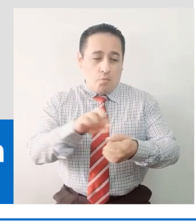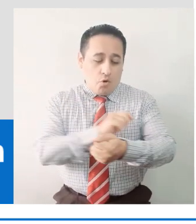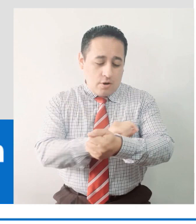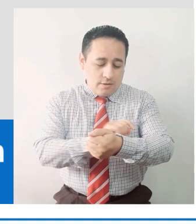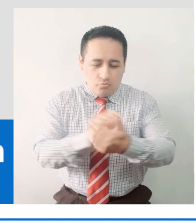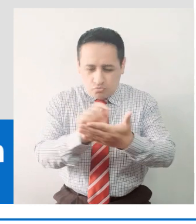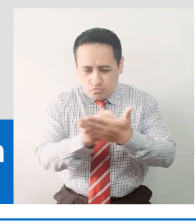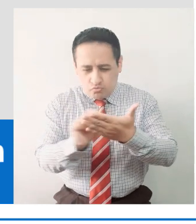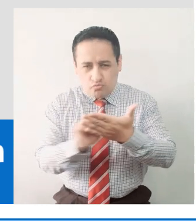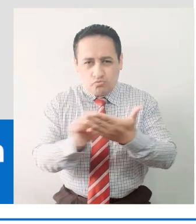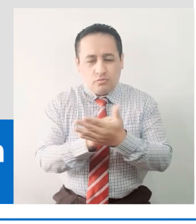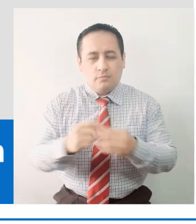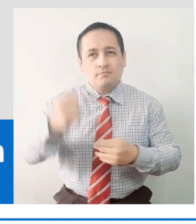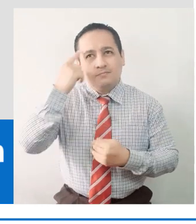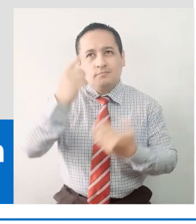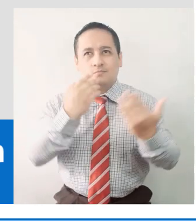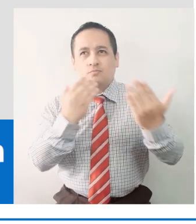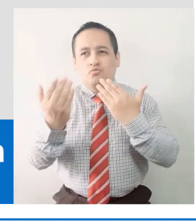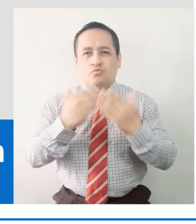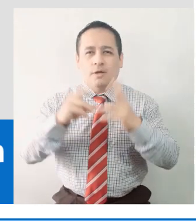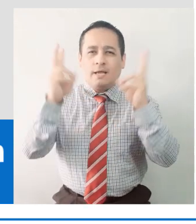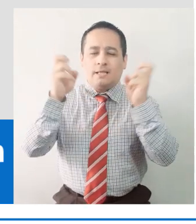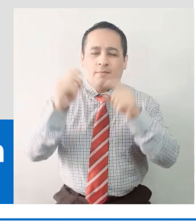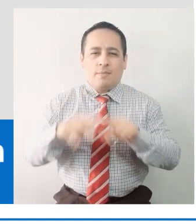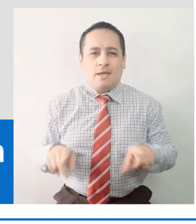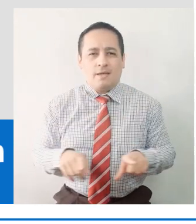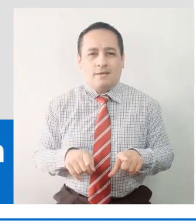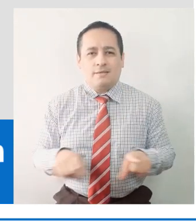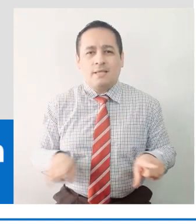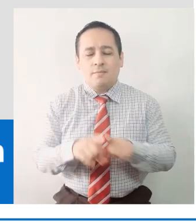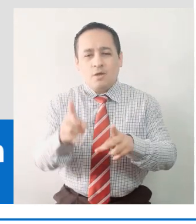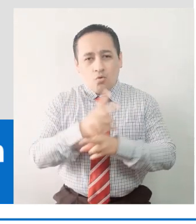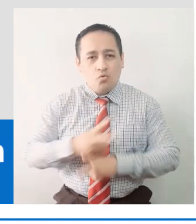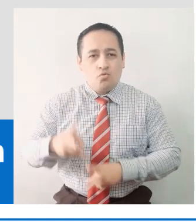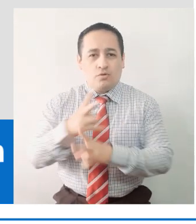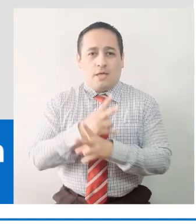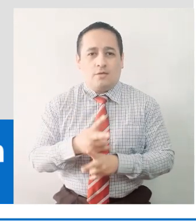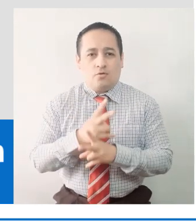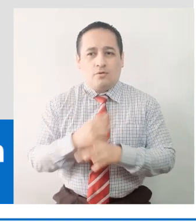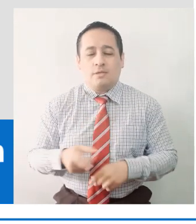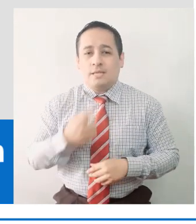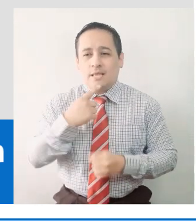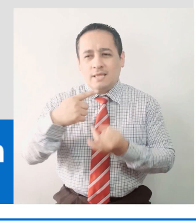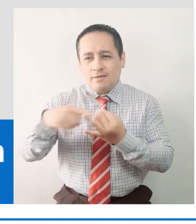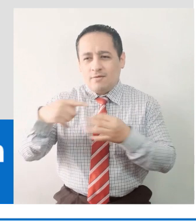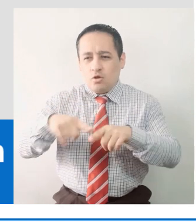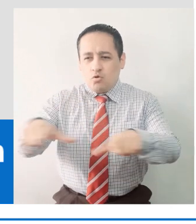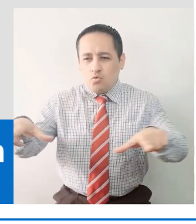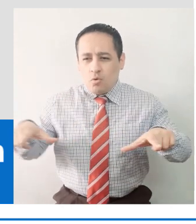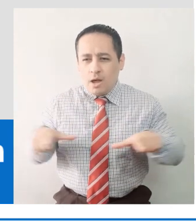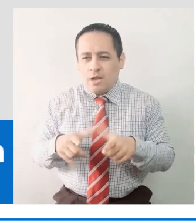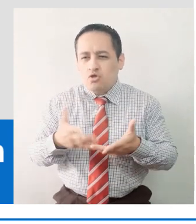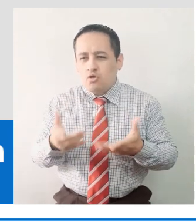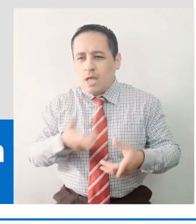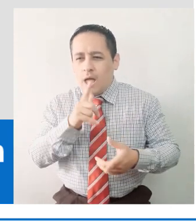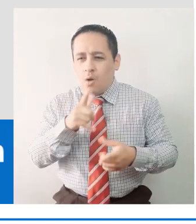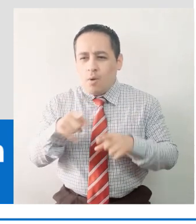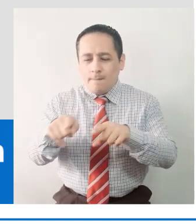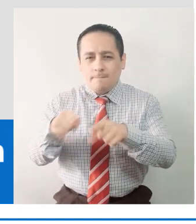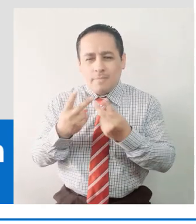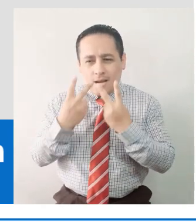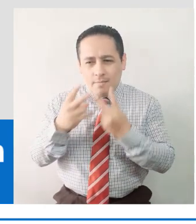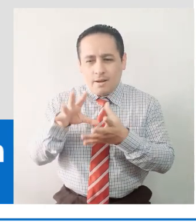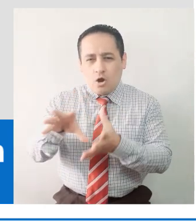poesía me basé en el eje temático Conservación de las Fuentes de Agua